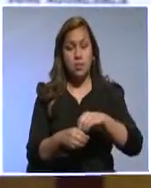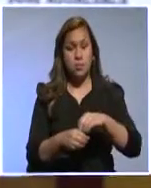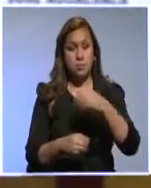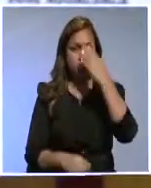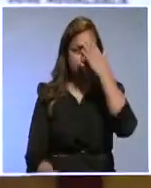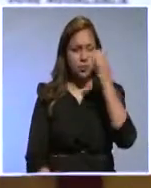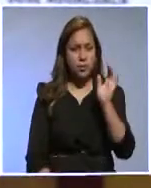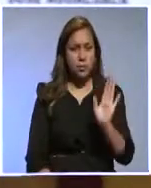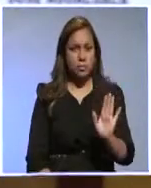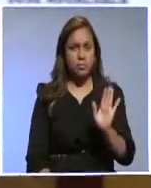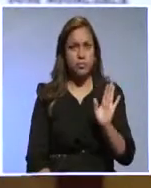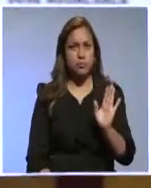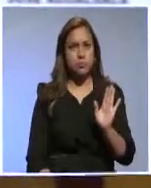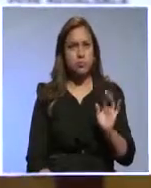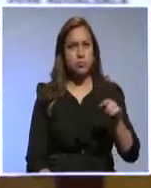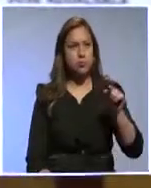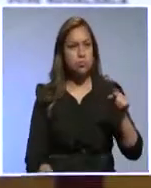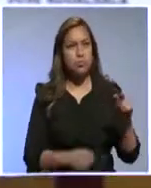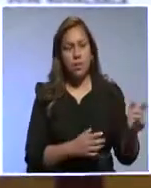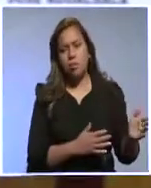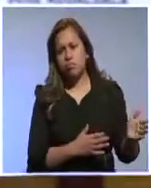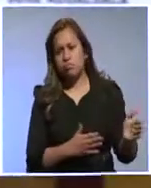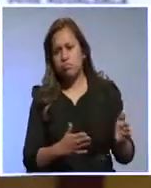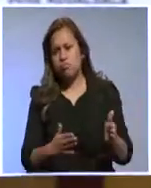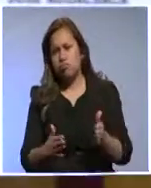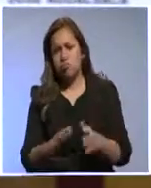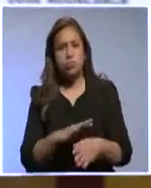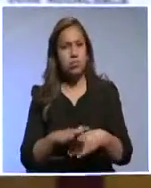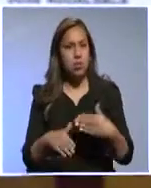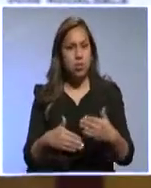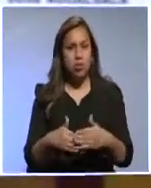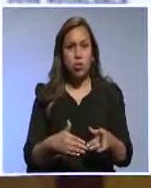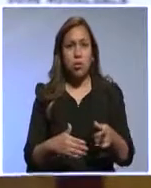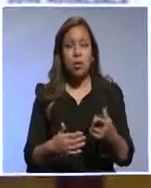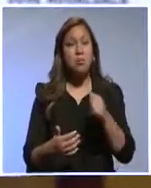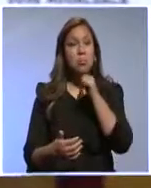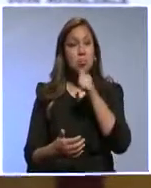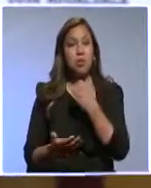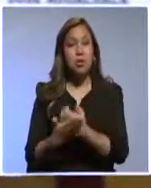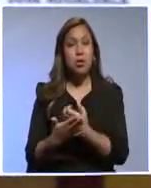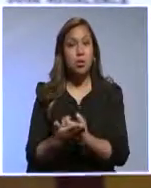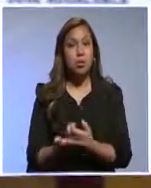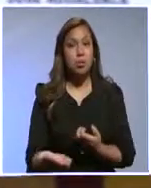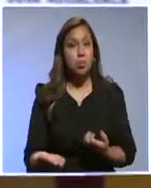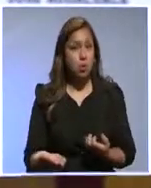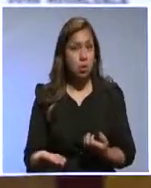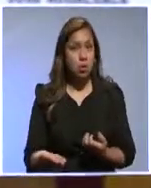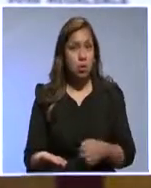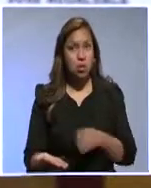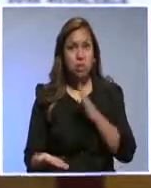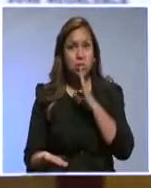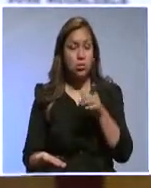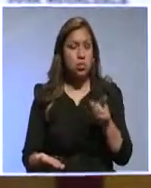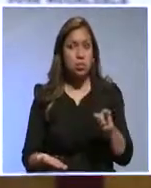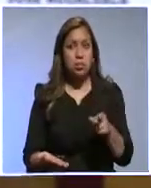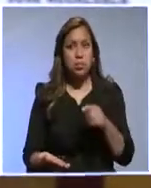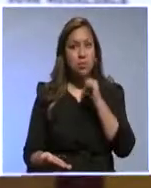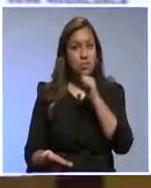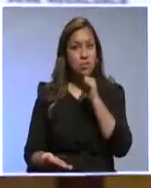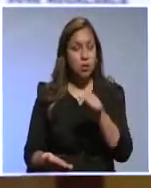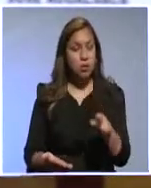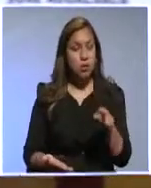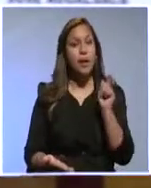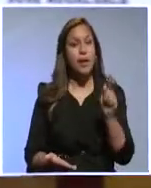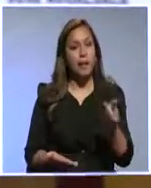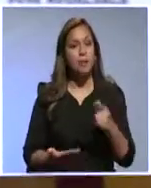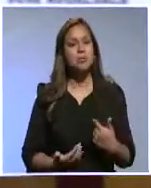ver, planificar muchas cosas, pero si no lo financias, no lo llegas a materializar. Es un poco el